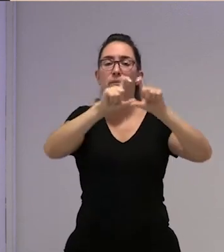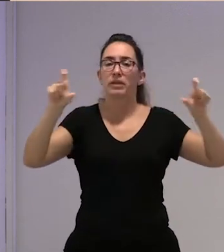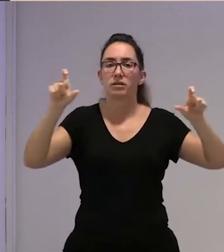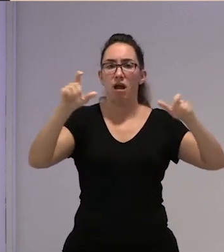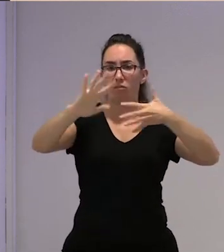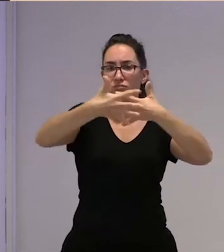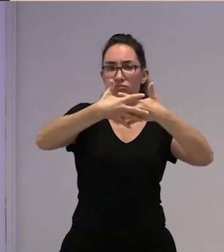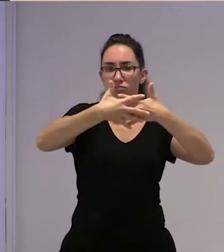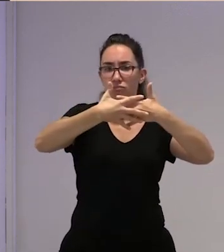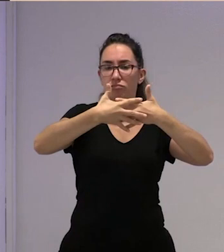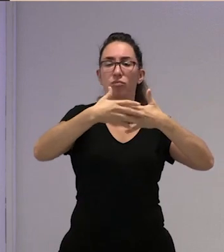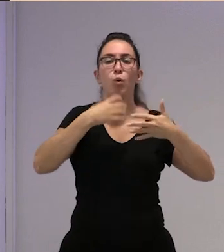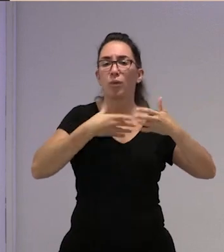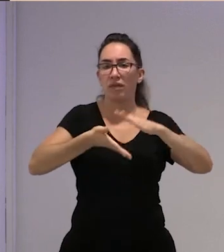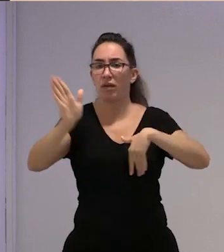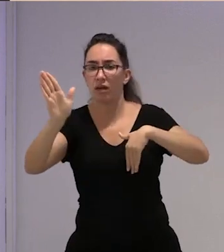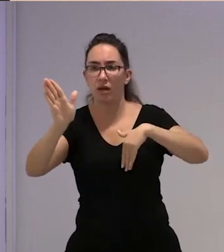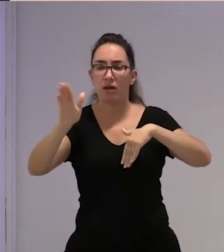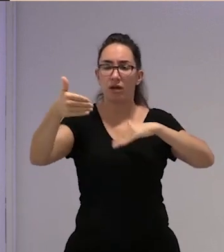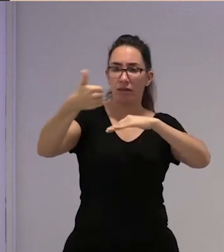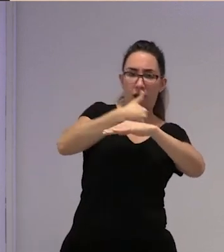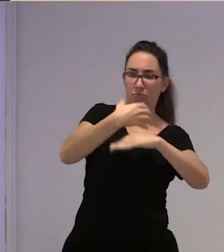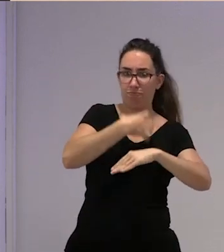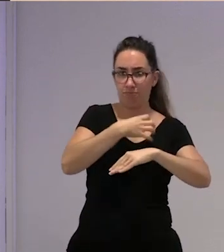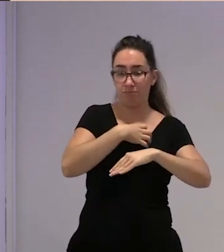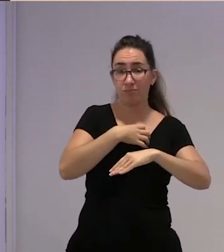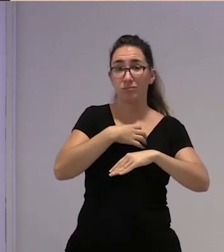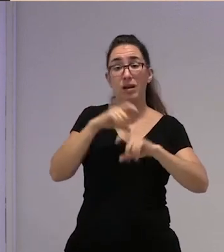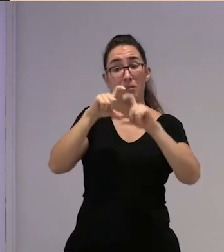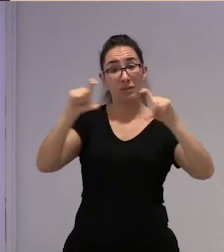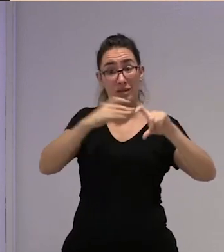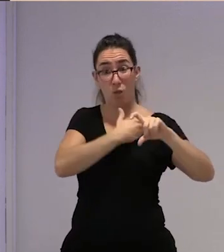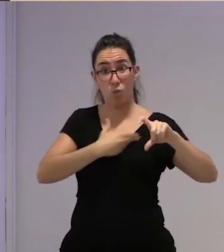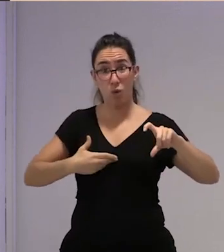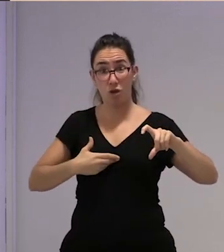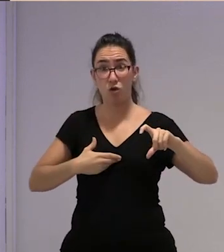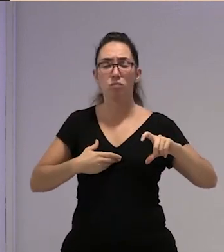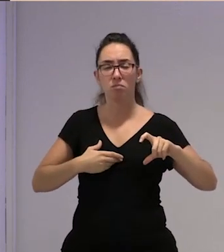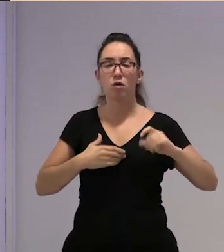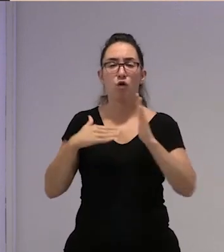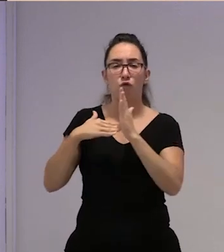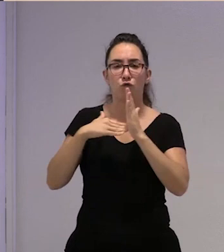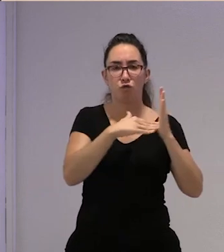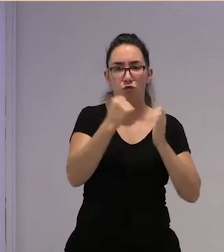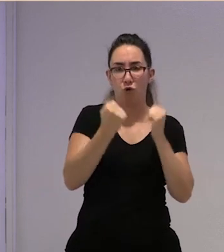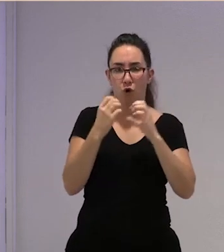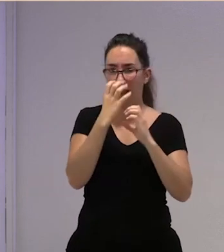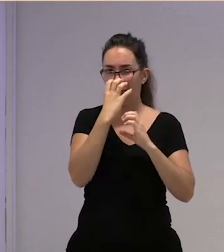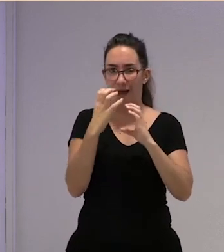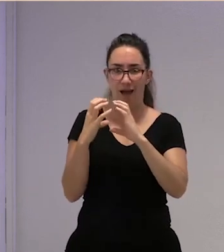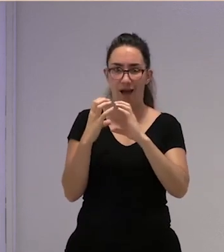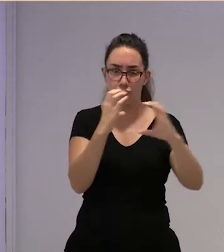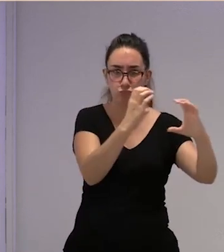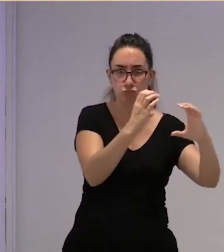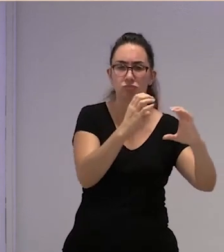entrar ni salir nadie entonces el dueño de la empresa lo que ha hecho es traer furgoneta sin aviso y